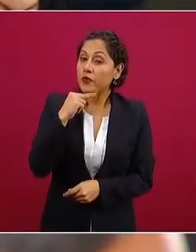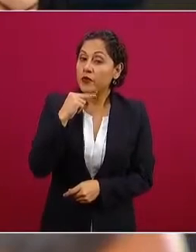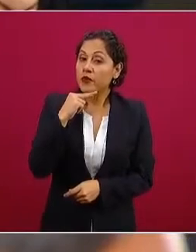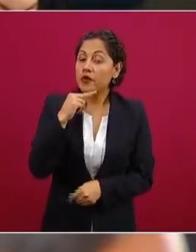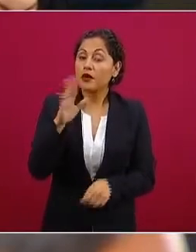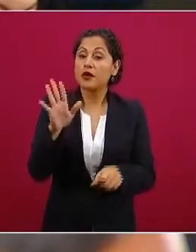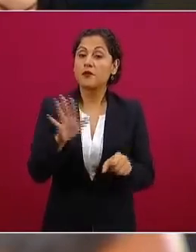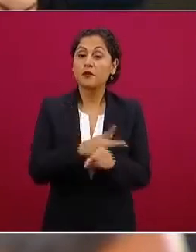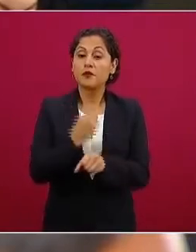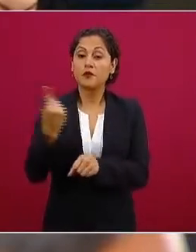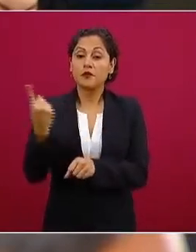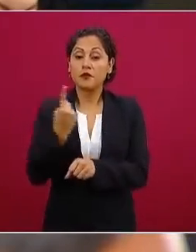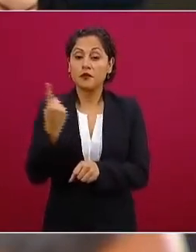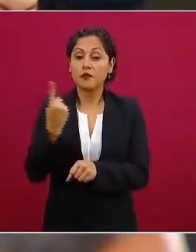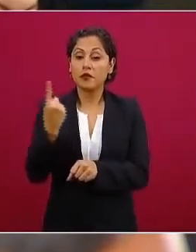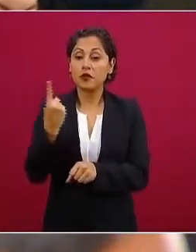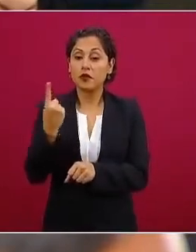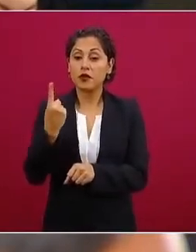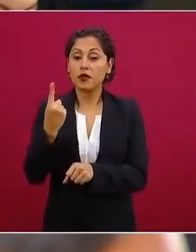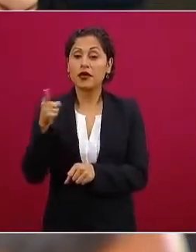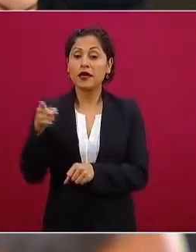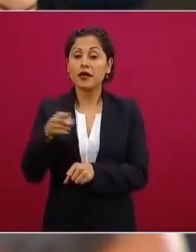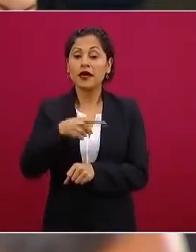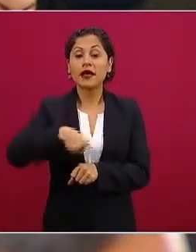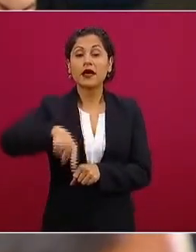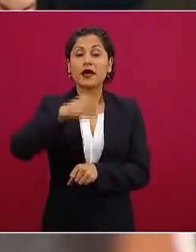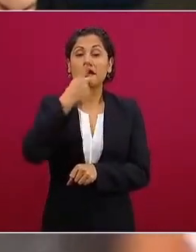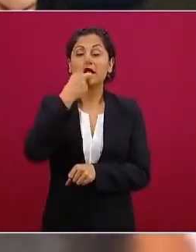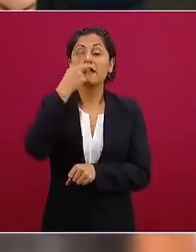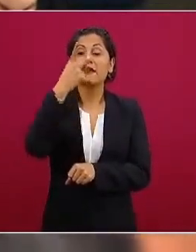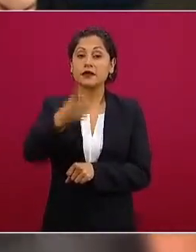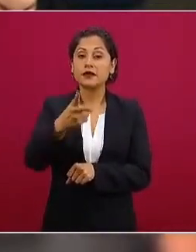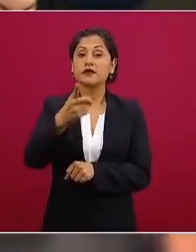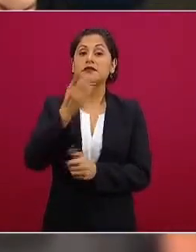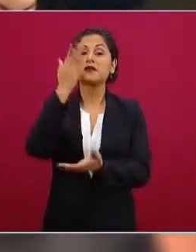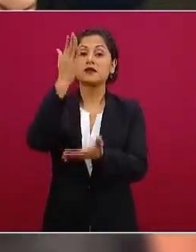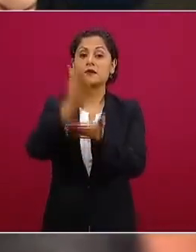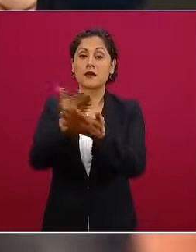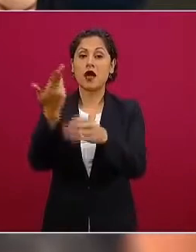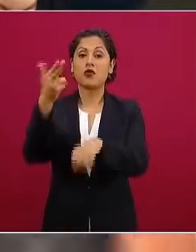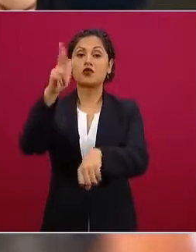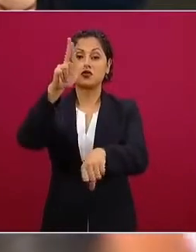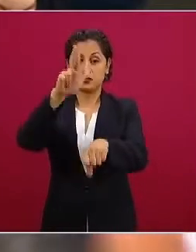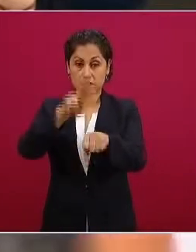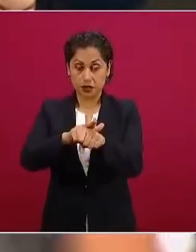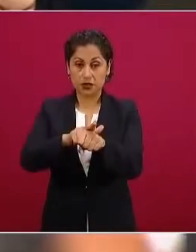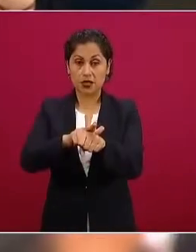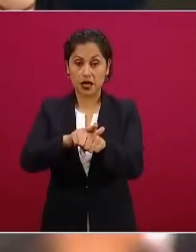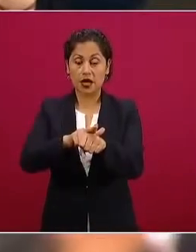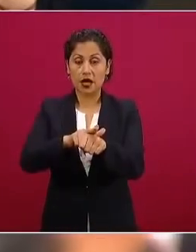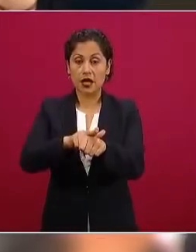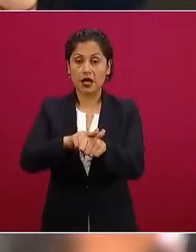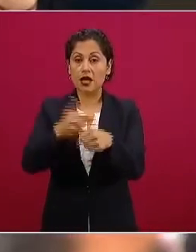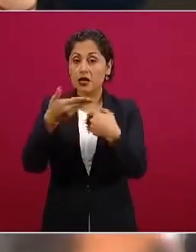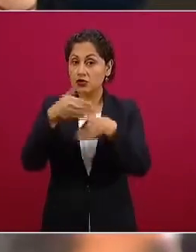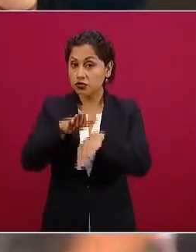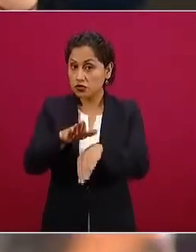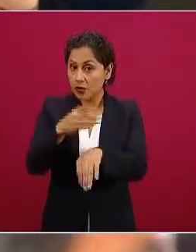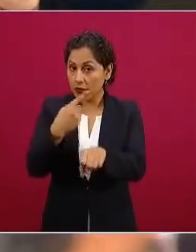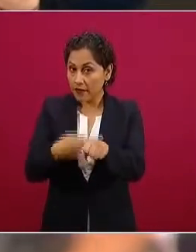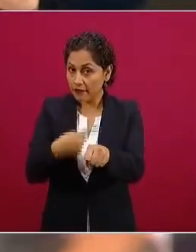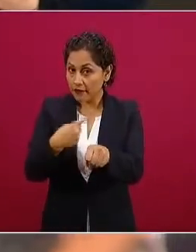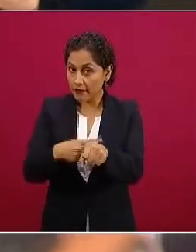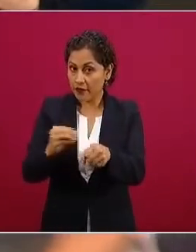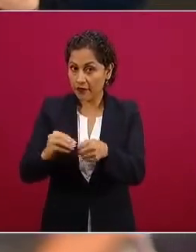que están acudiendo a los hospitales no por el coronavirus sino por otras enfermedades entonces